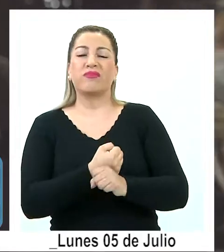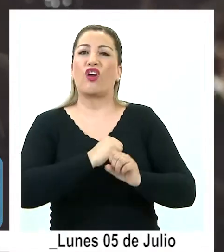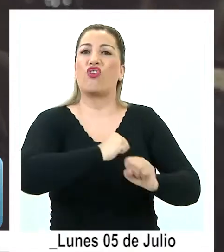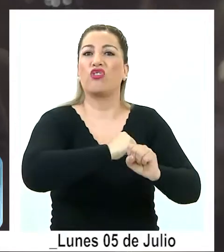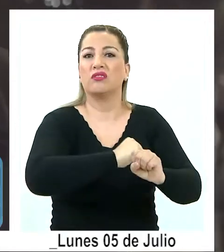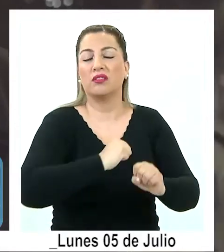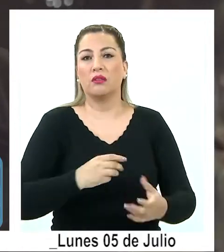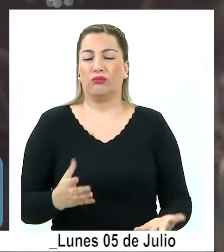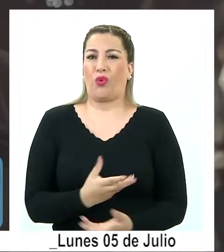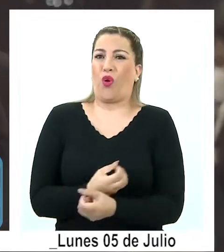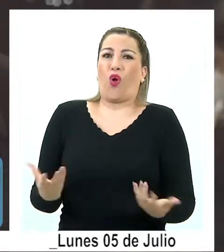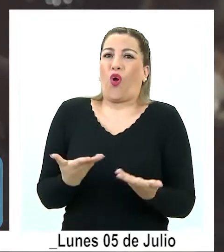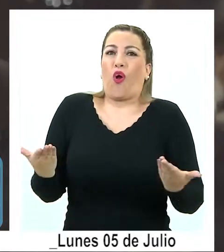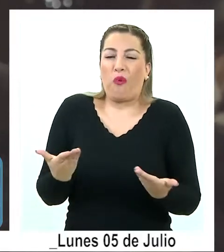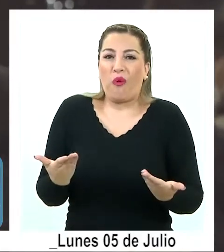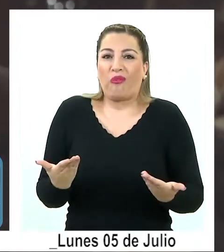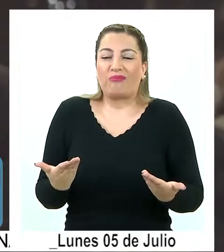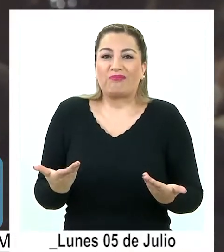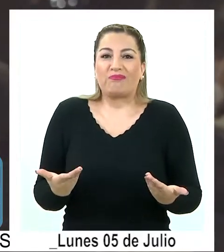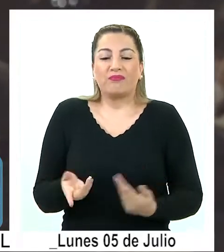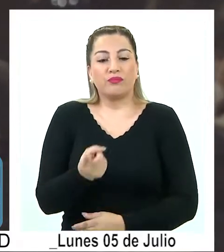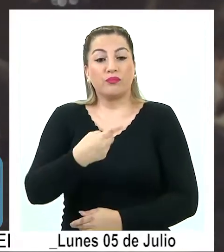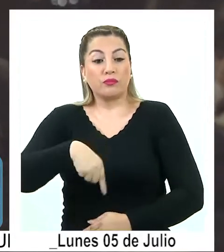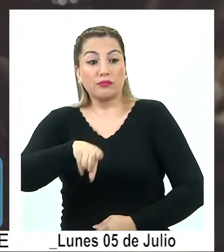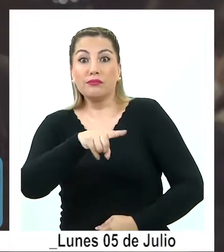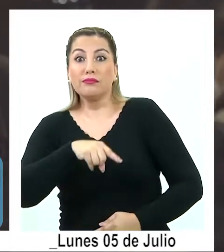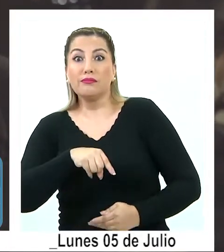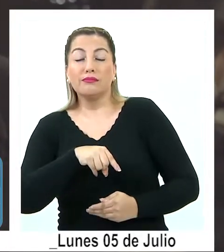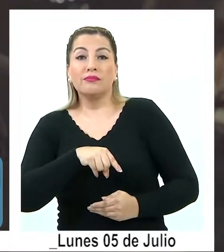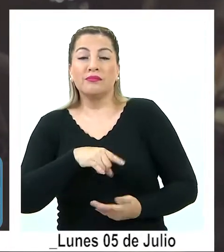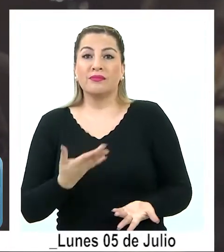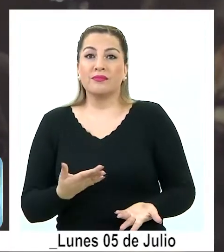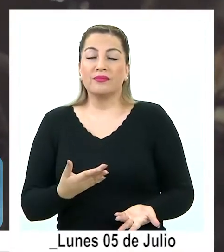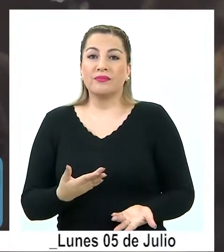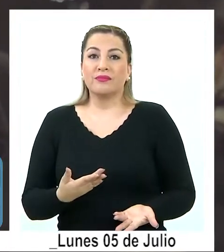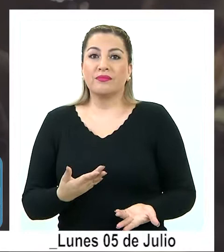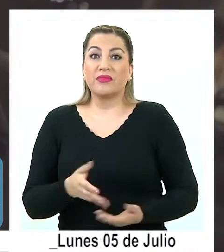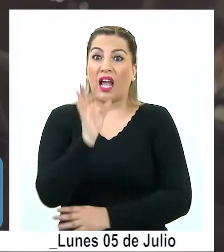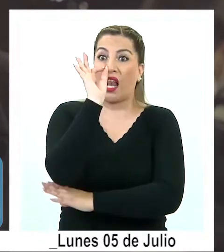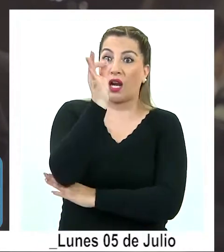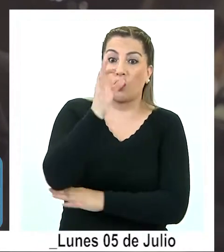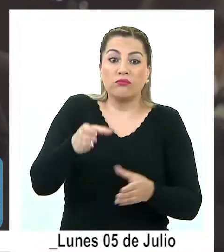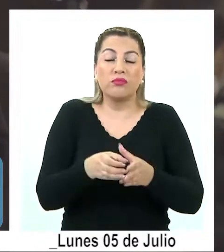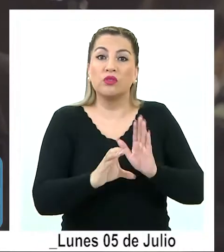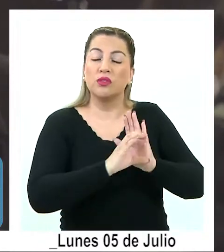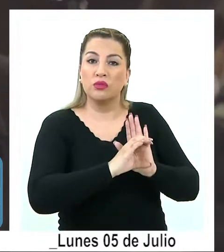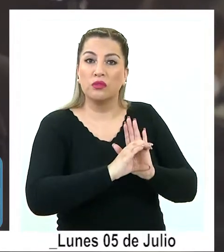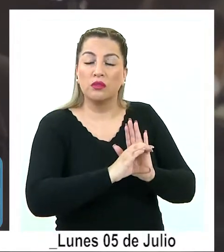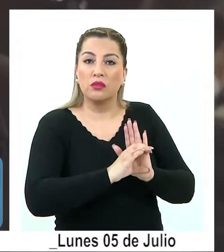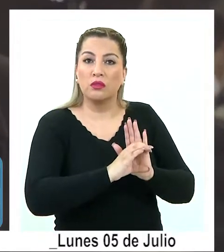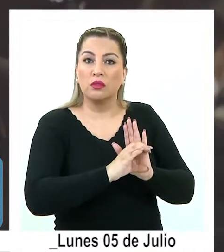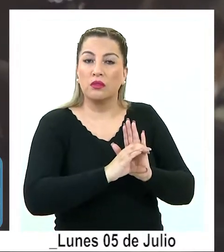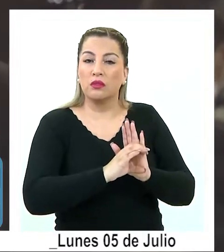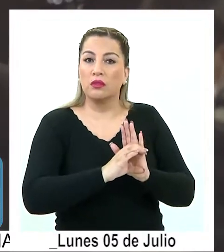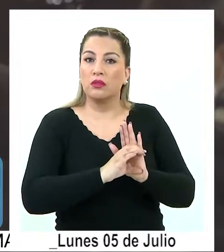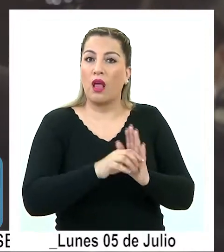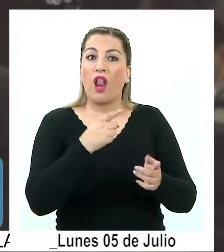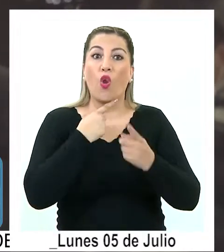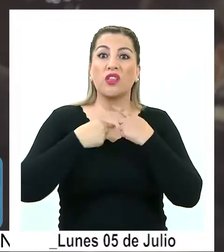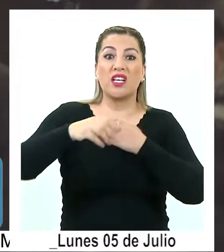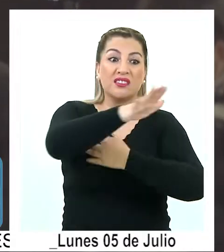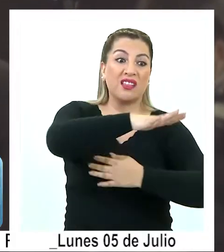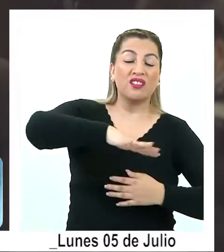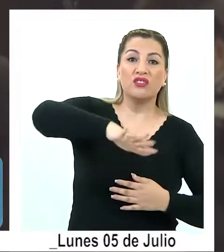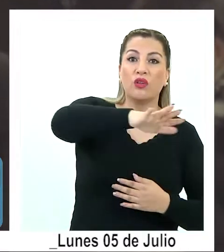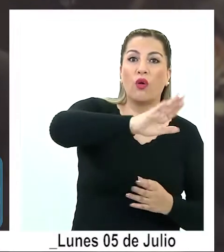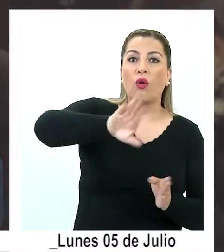a la gente porque era inaudito que justamente nosotros estuviésemos instalándonos en esta convención constitucional para dar cuenta de los